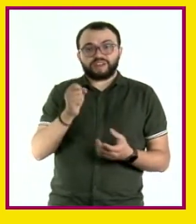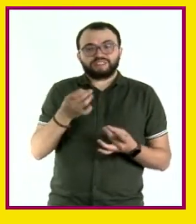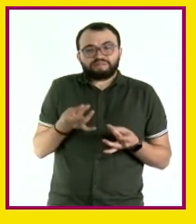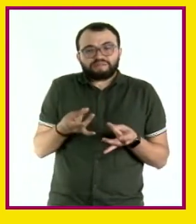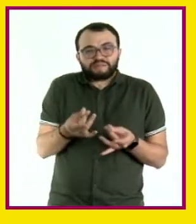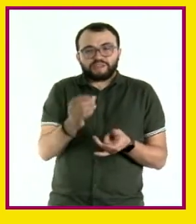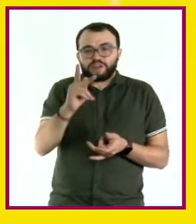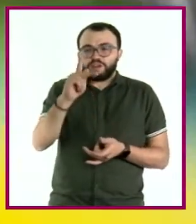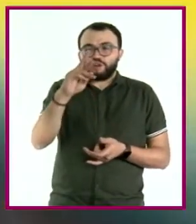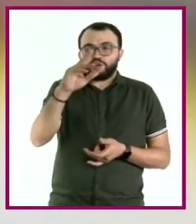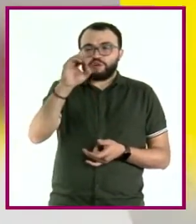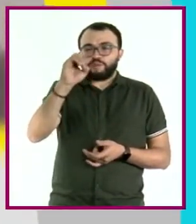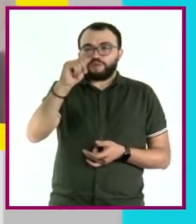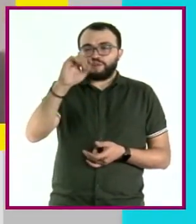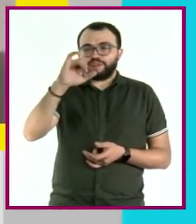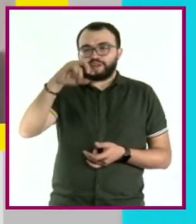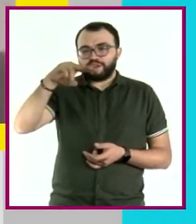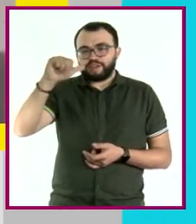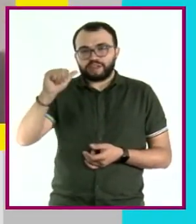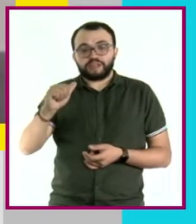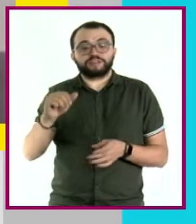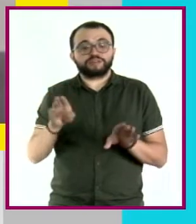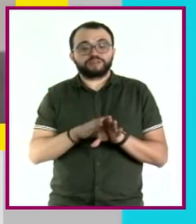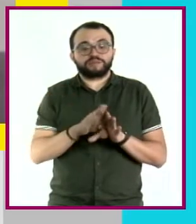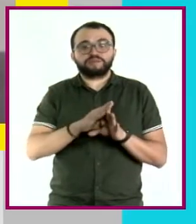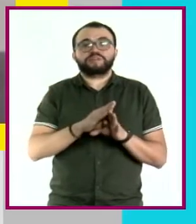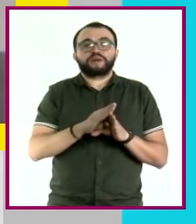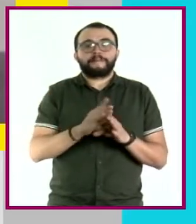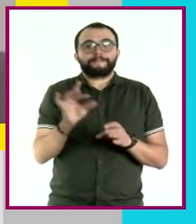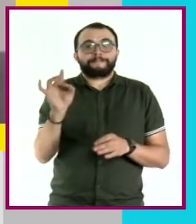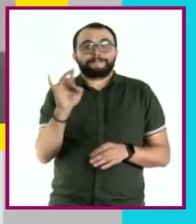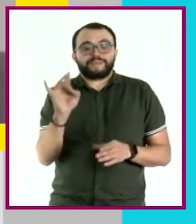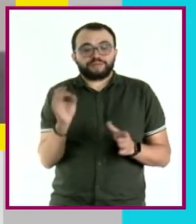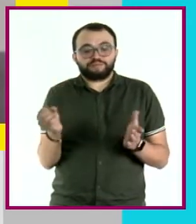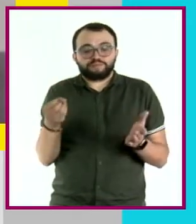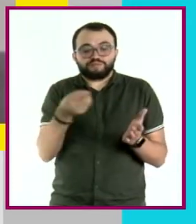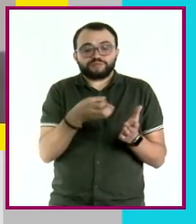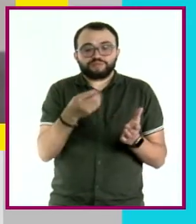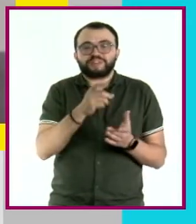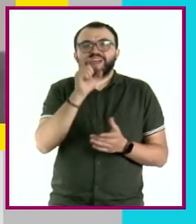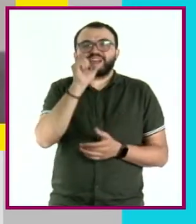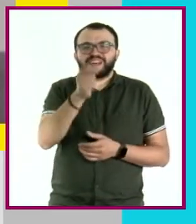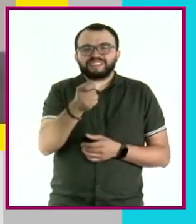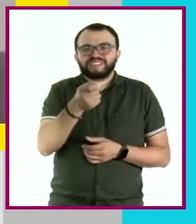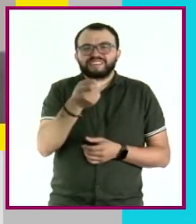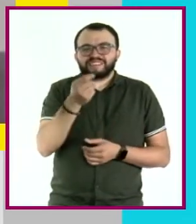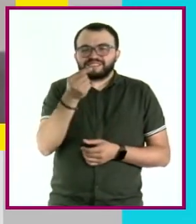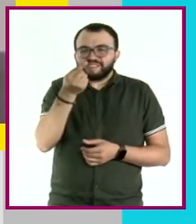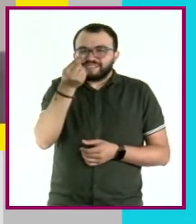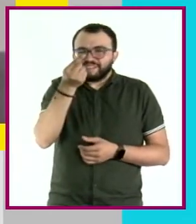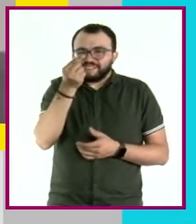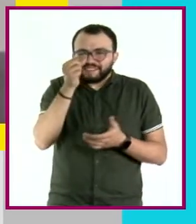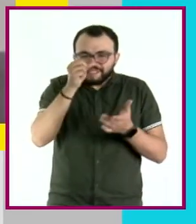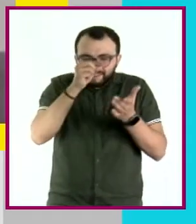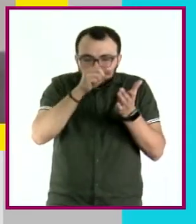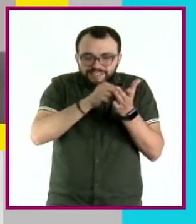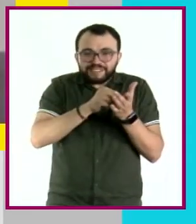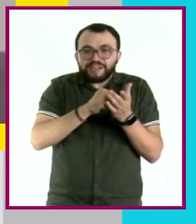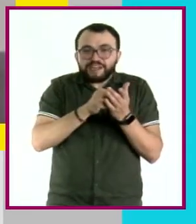aminoácidos que lo conforman. Los aminoácidos son generalmente esas pequeñas moléculas que se unen para formar.